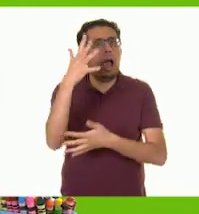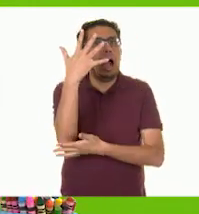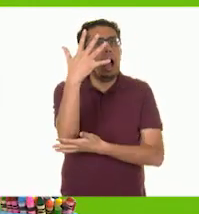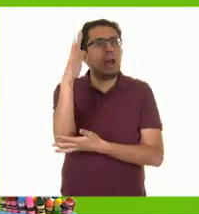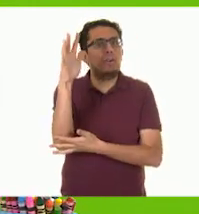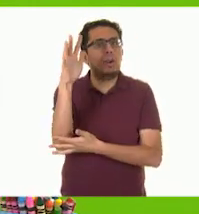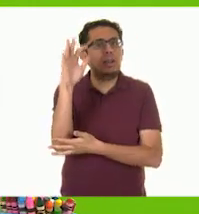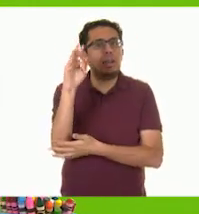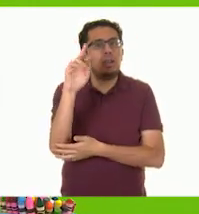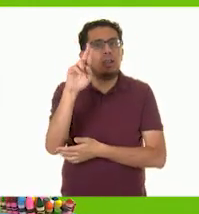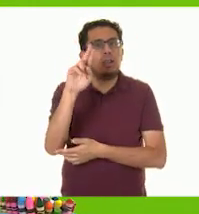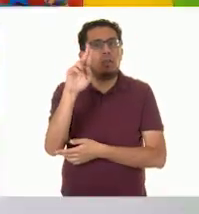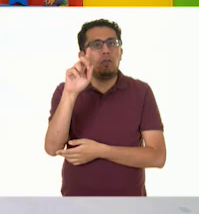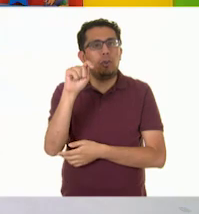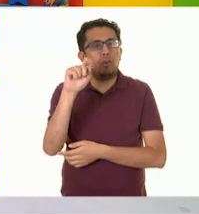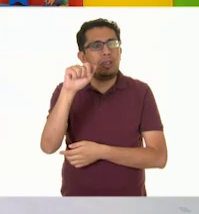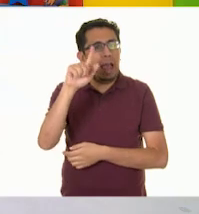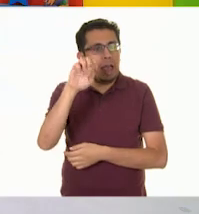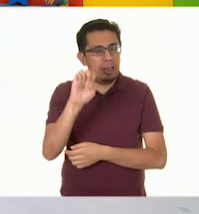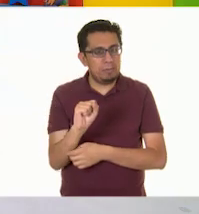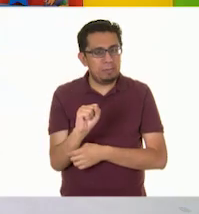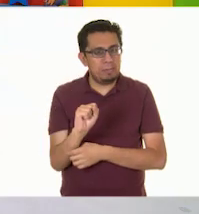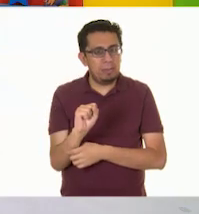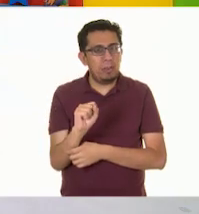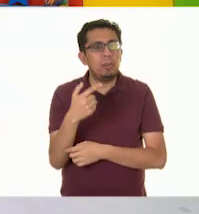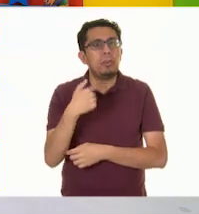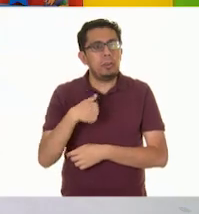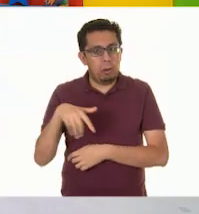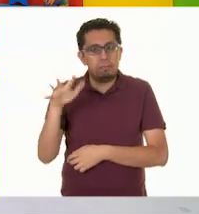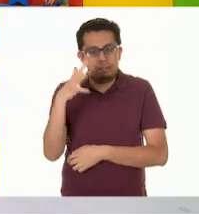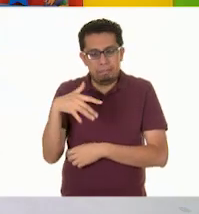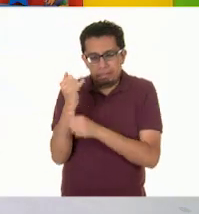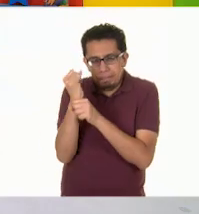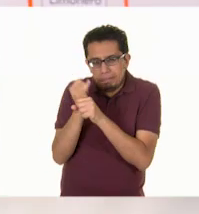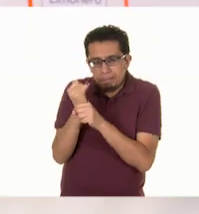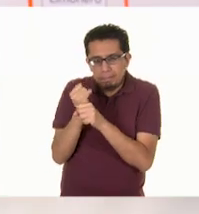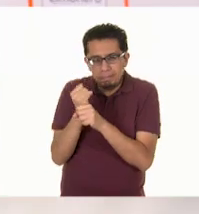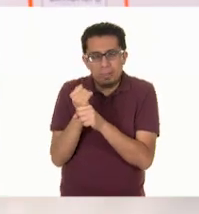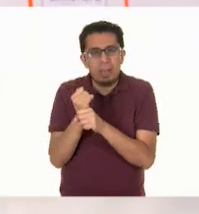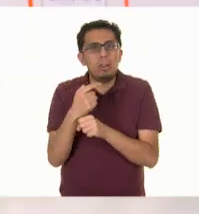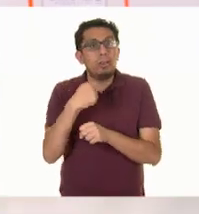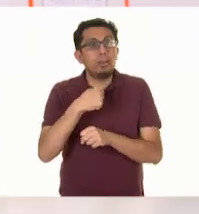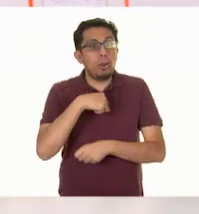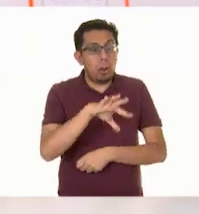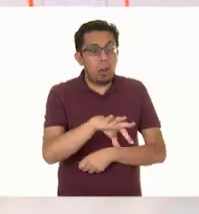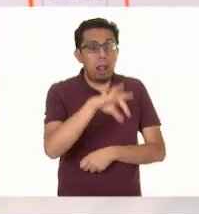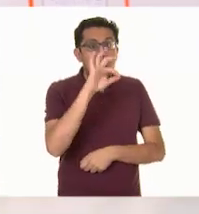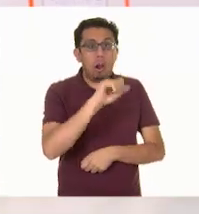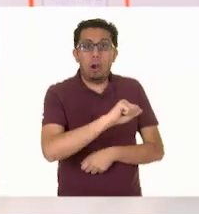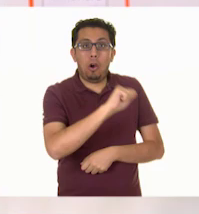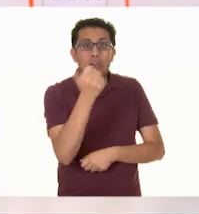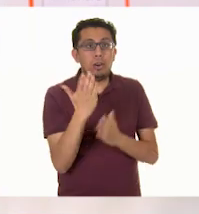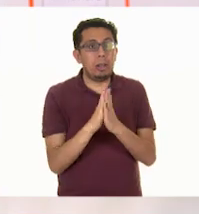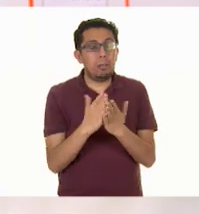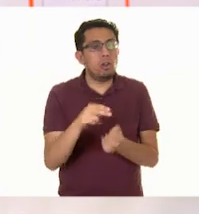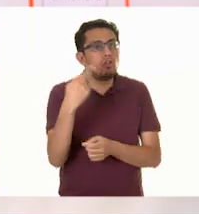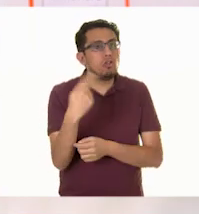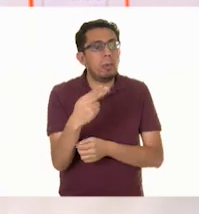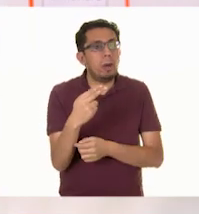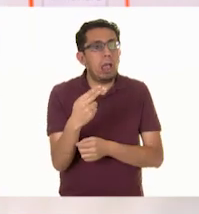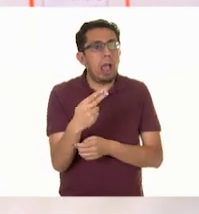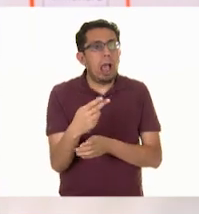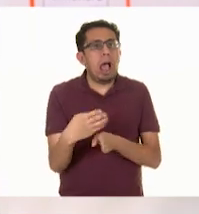frutales. Voy a buscar aquí. ¿Y tú? Yo encontré este libro que se titula Cómo